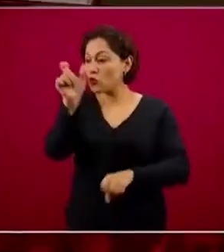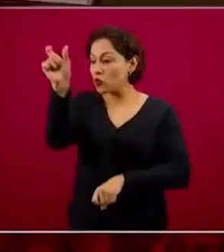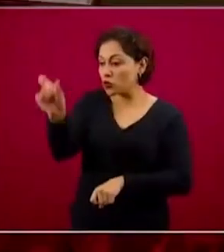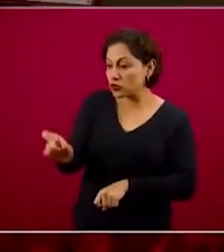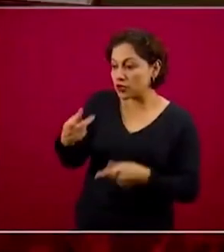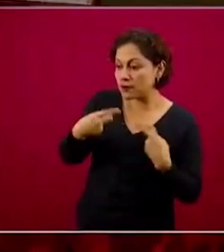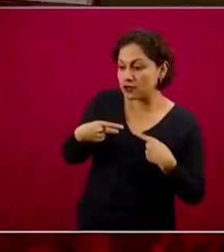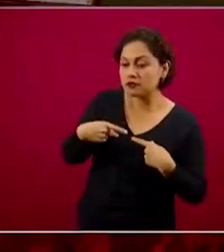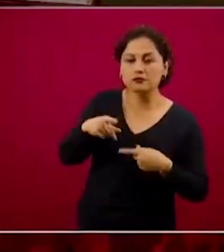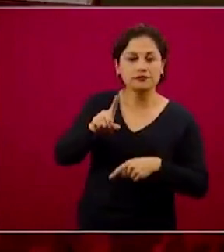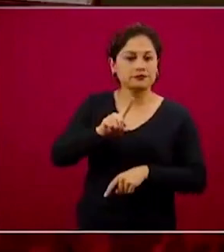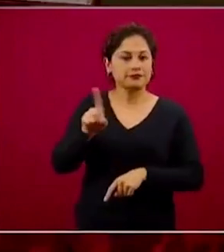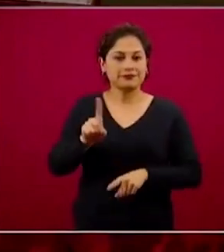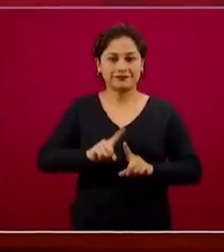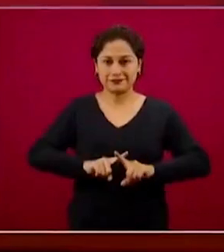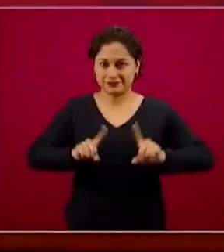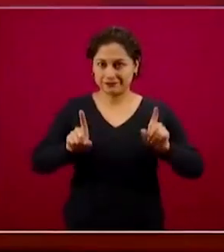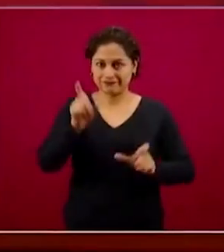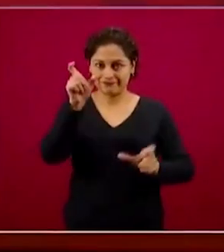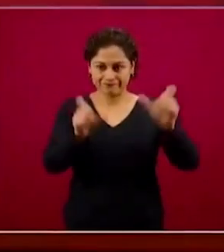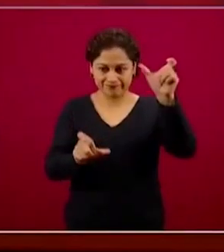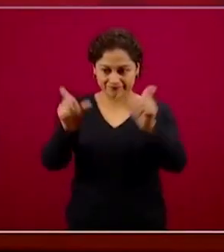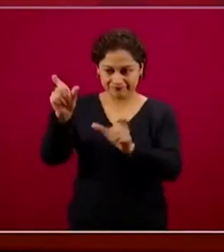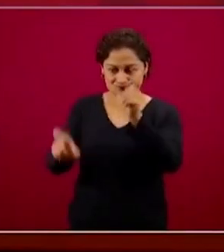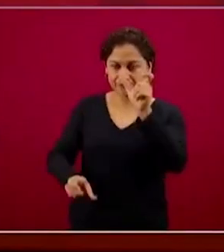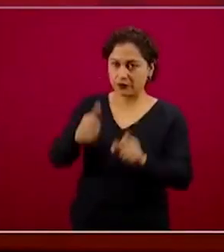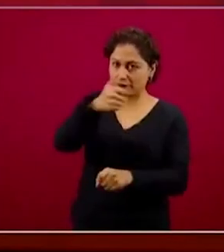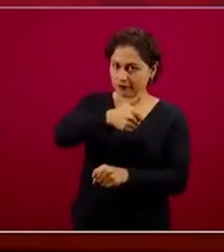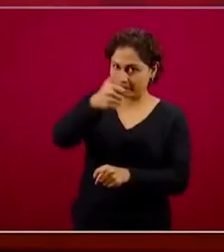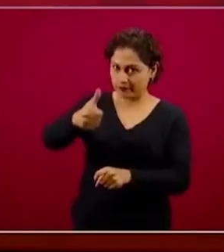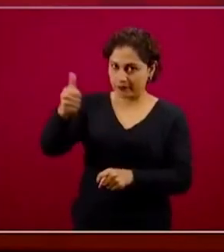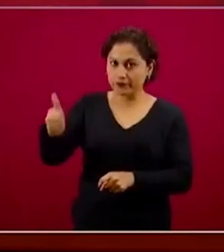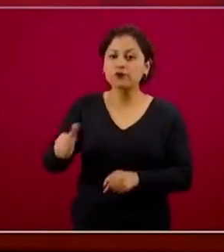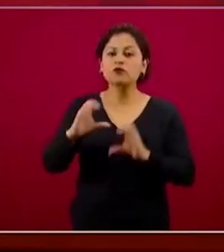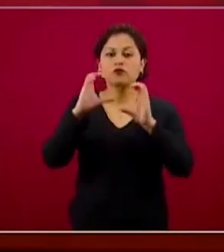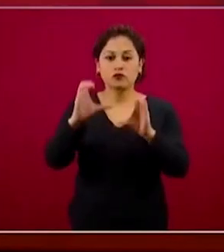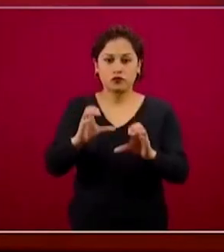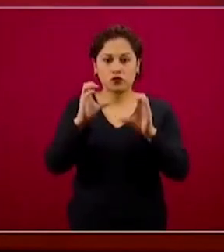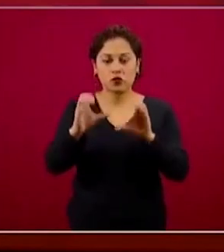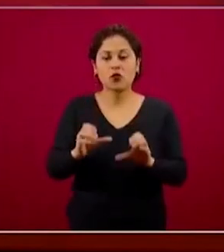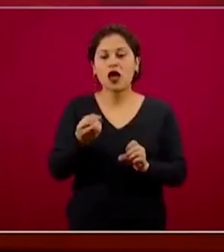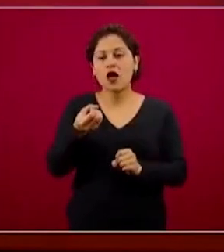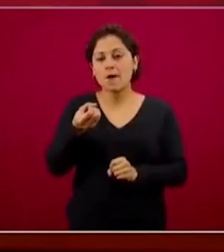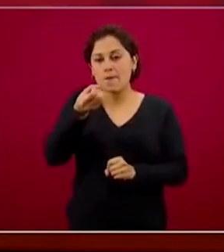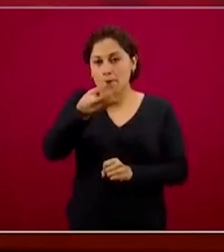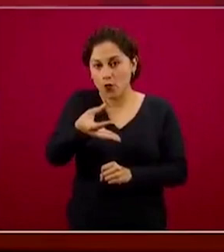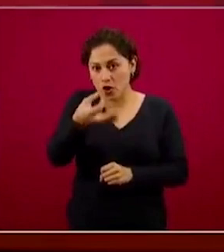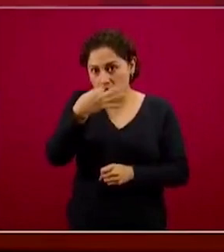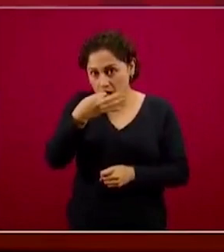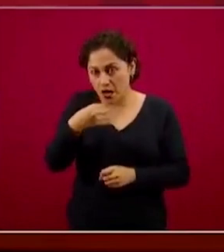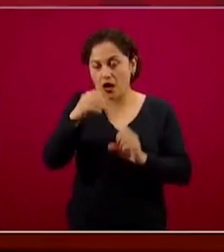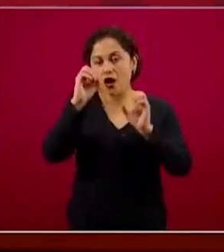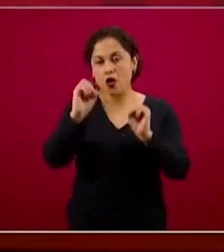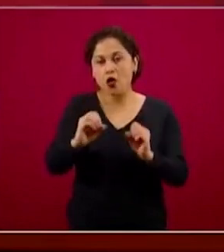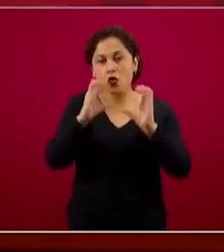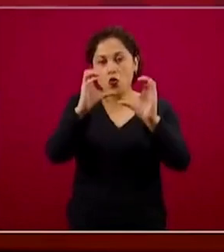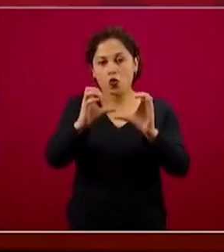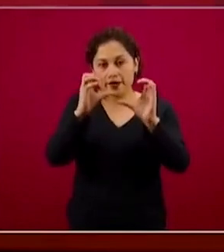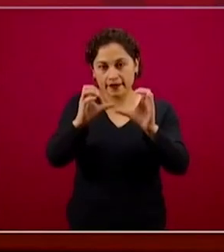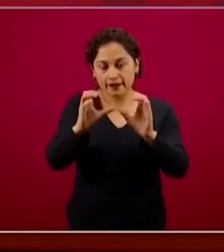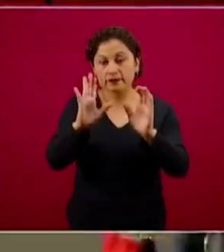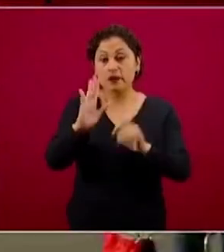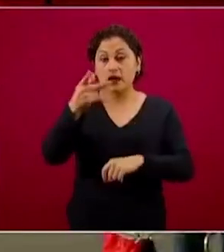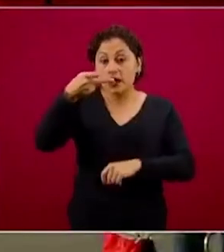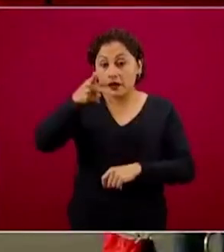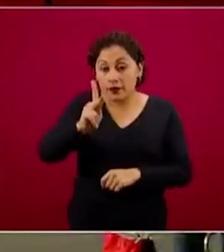y en el 80, 90 de los problemas no ligados a otras enfermedades, es el pulmón en el órgano, es la